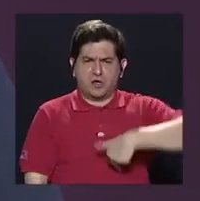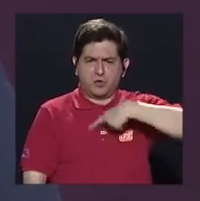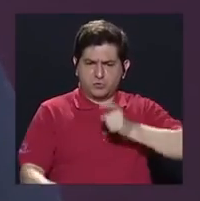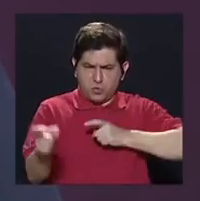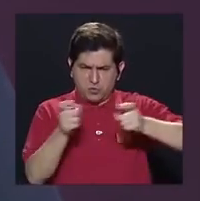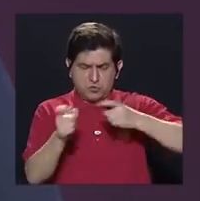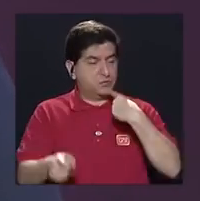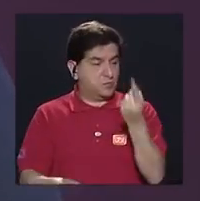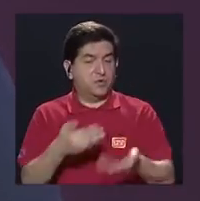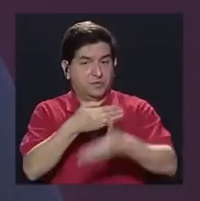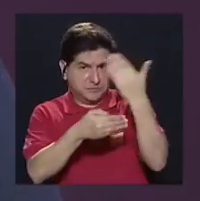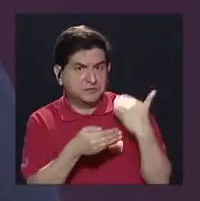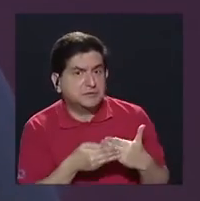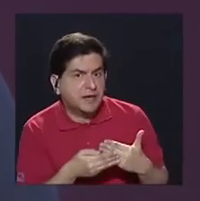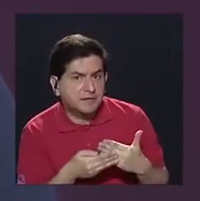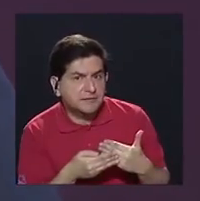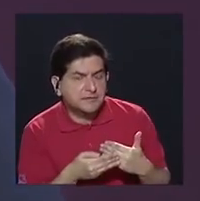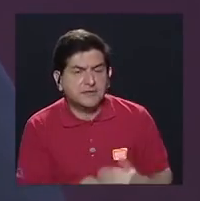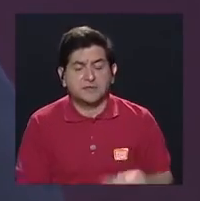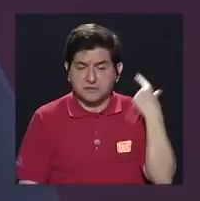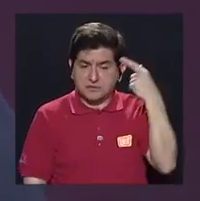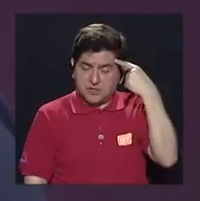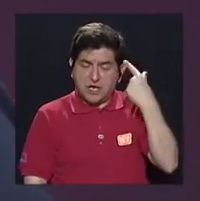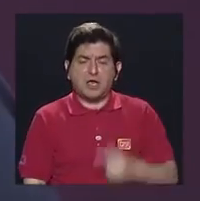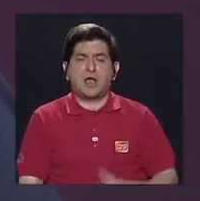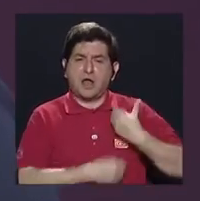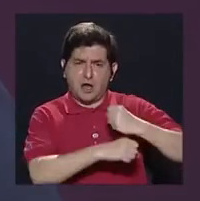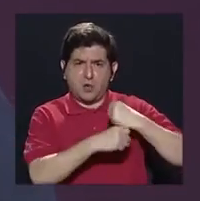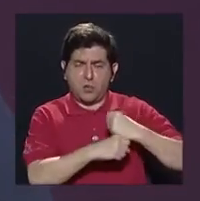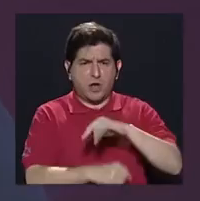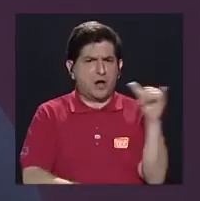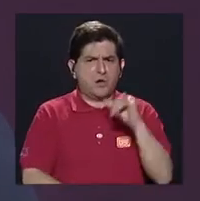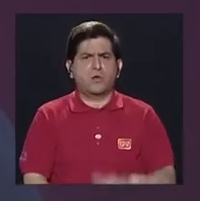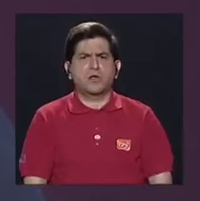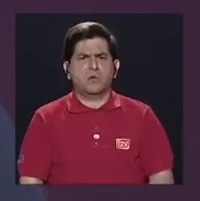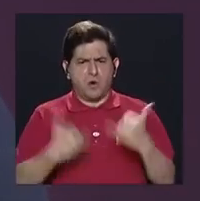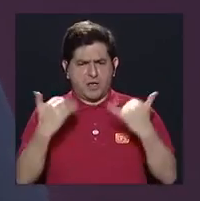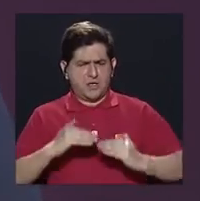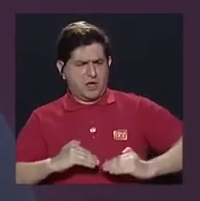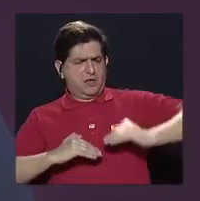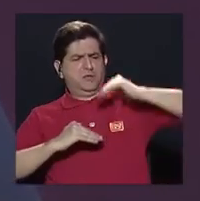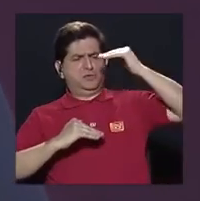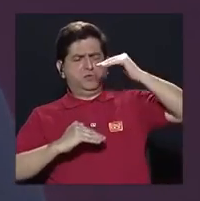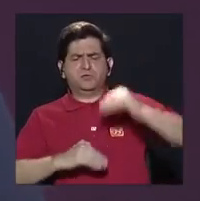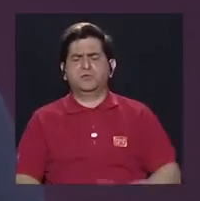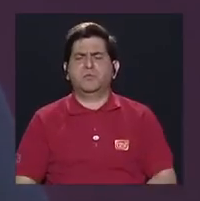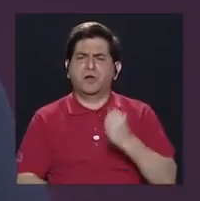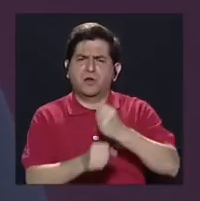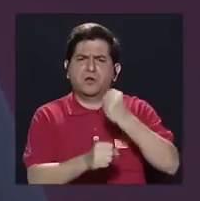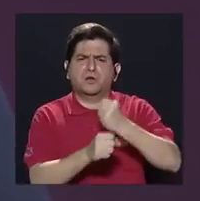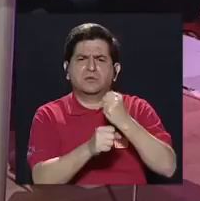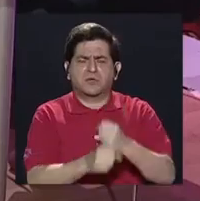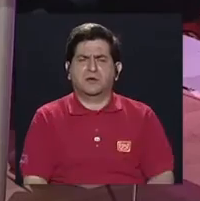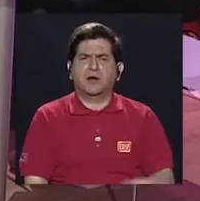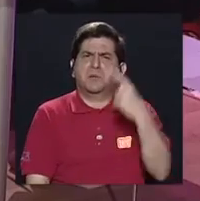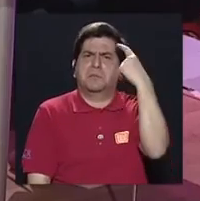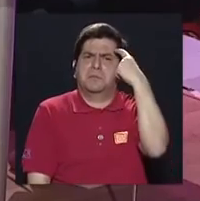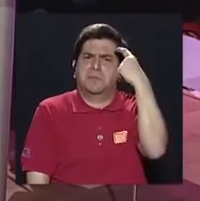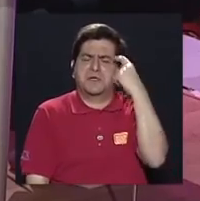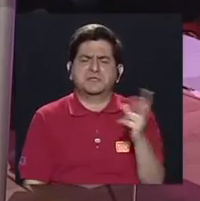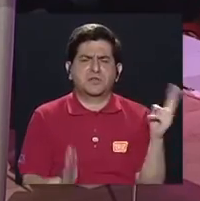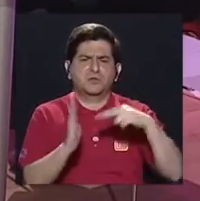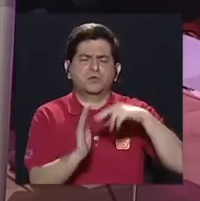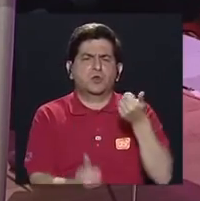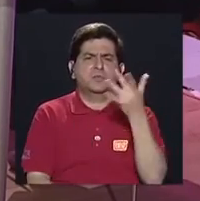la compañera, de los gobiernos locales. Y no solo a gobiernos locales, de puestos ya más adelante, con miras en el